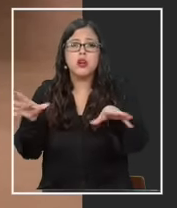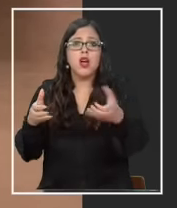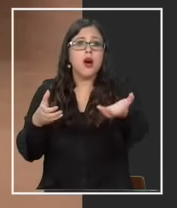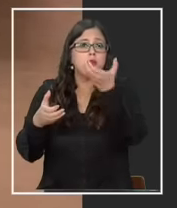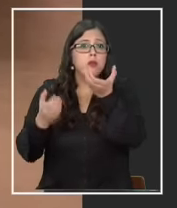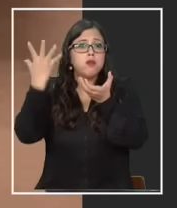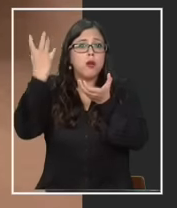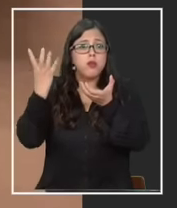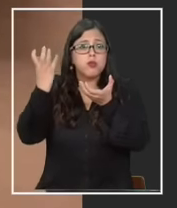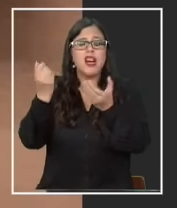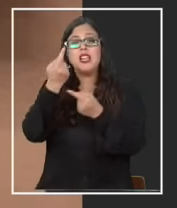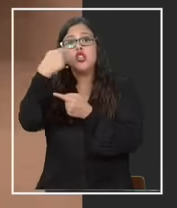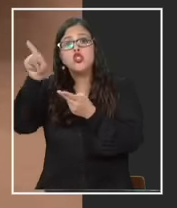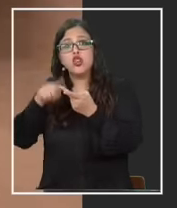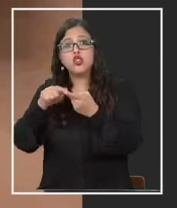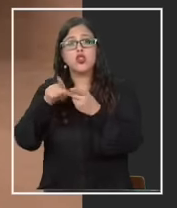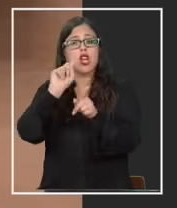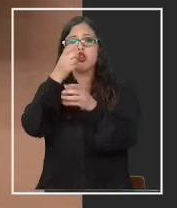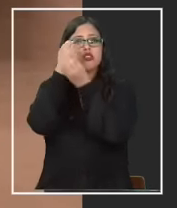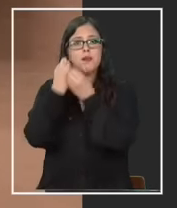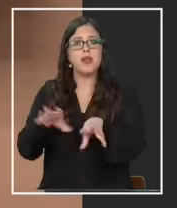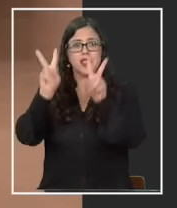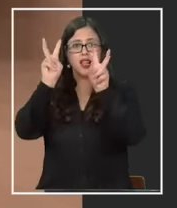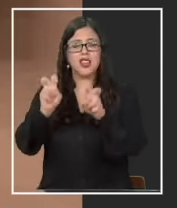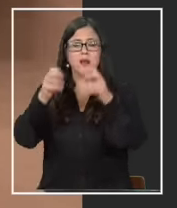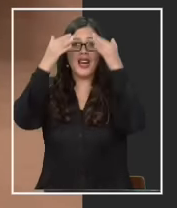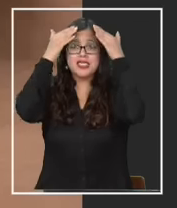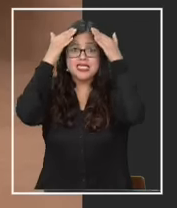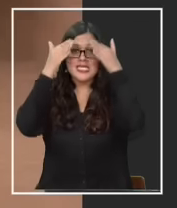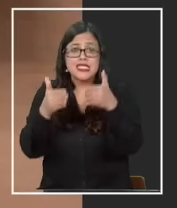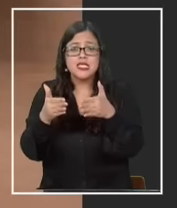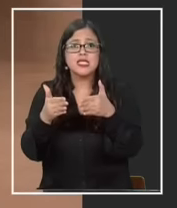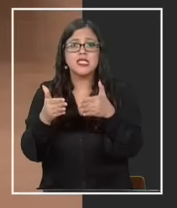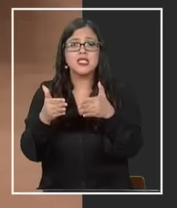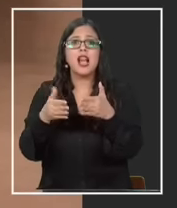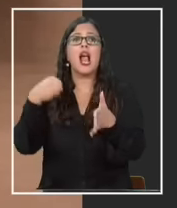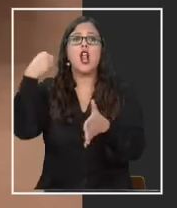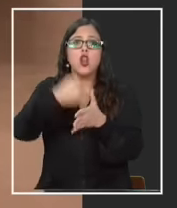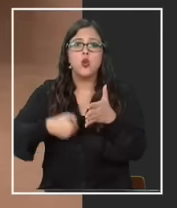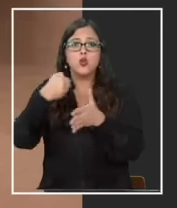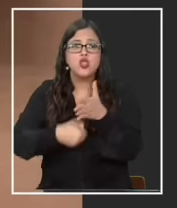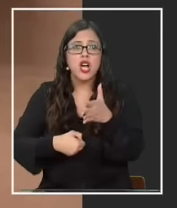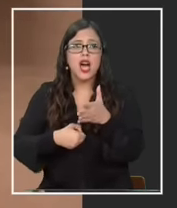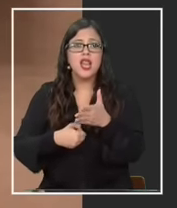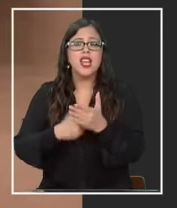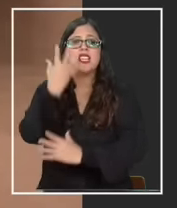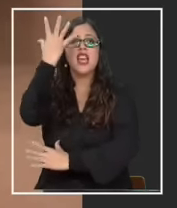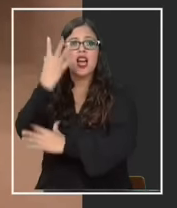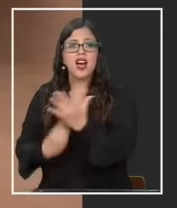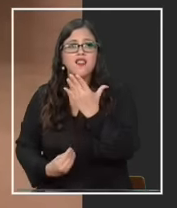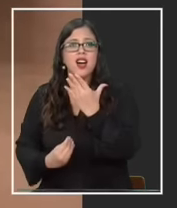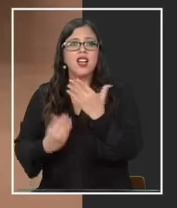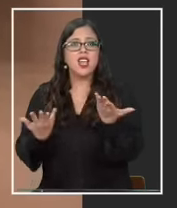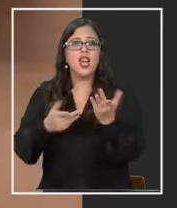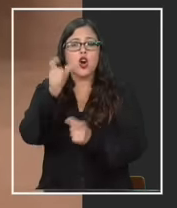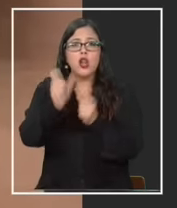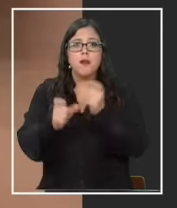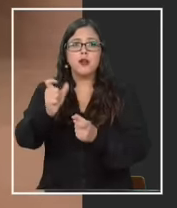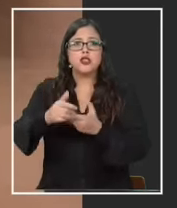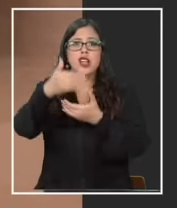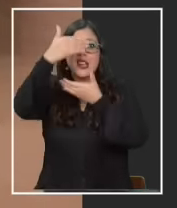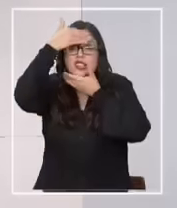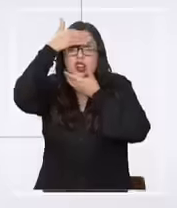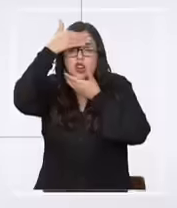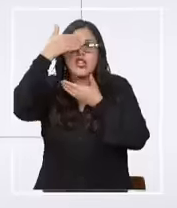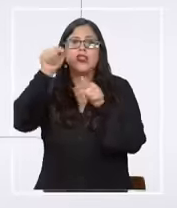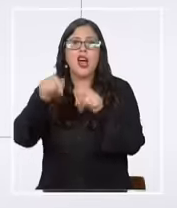cosa que no se pierda el foco central que es luchar terminar con los terroristas en la